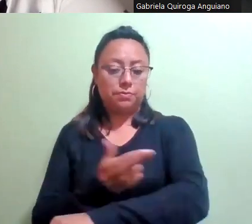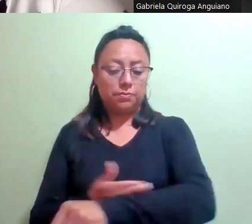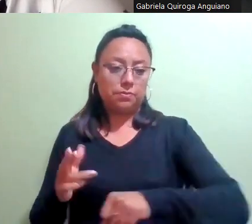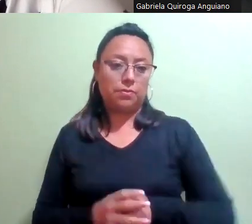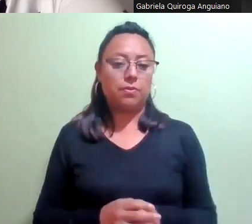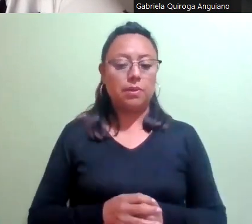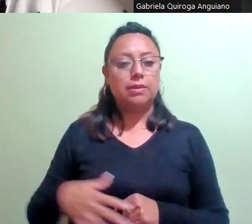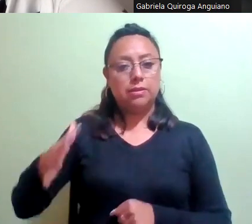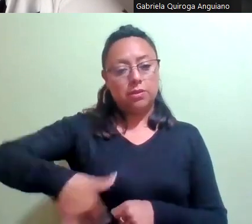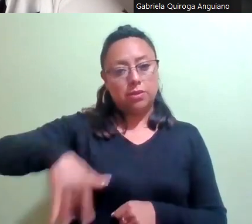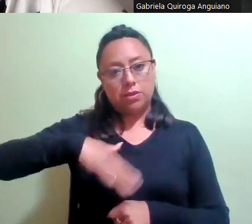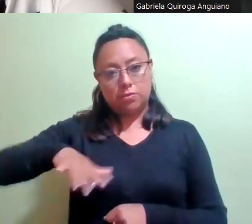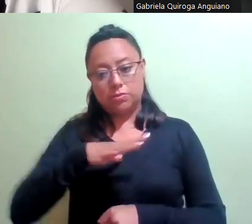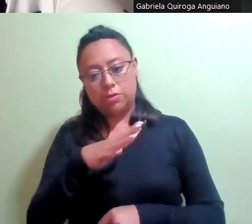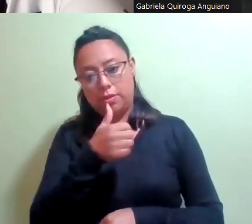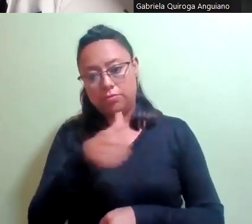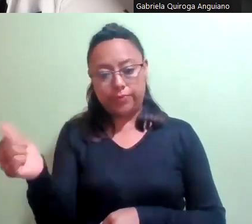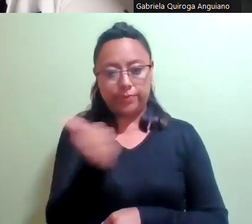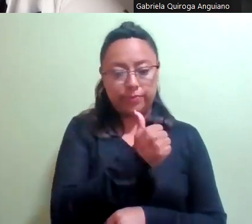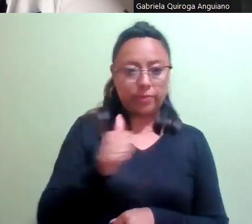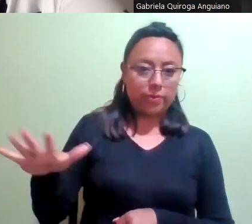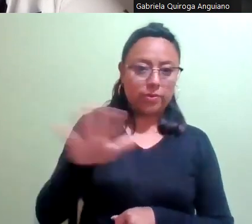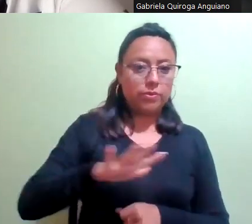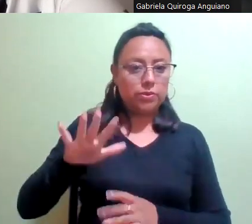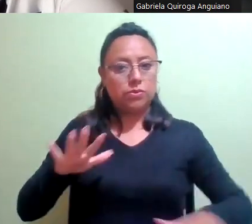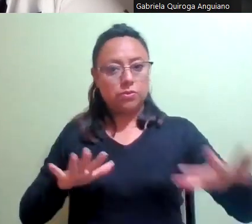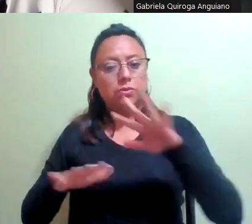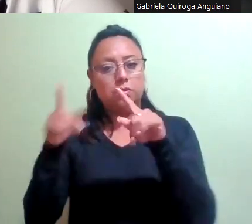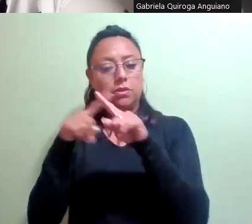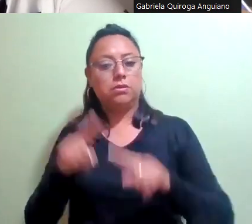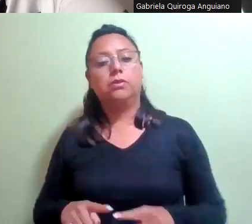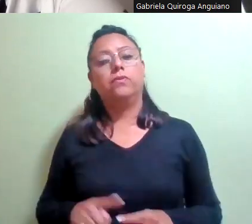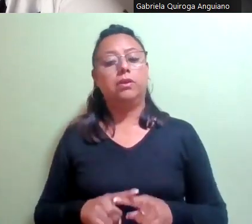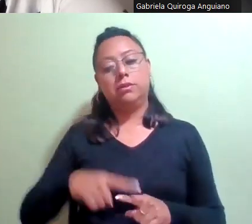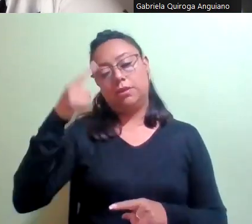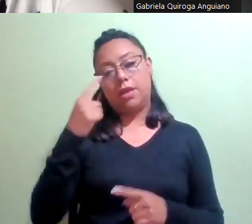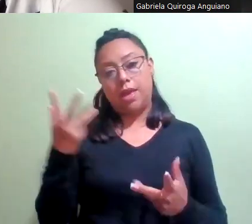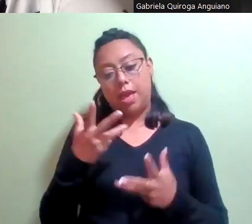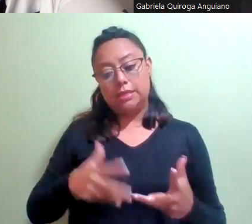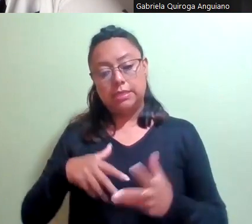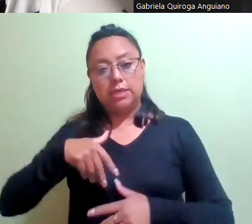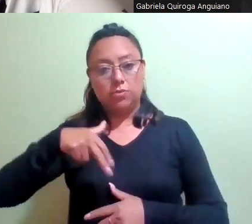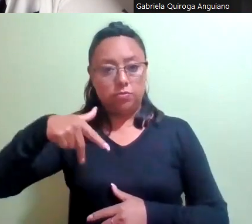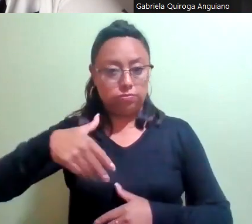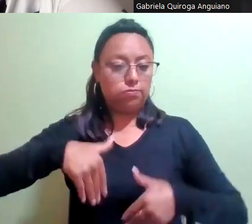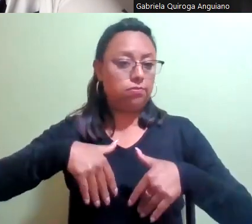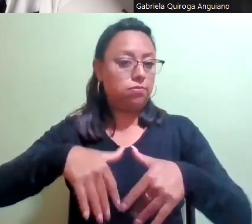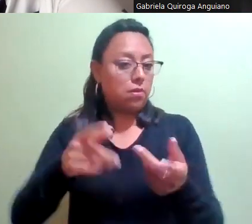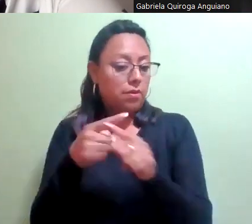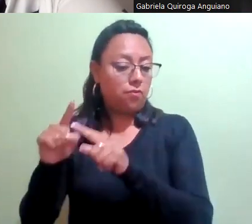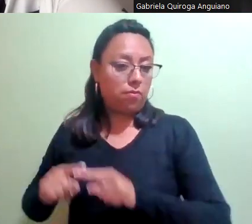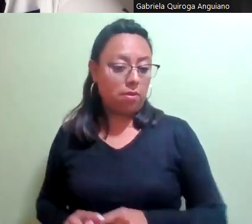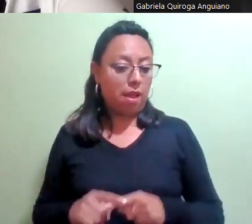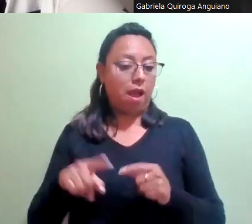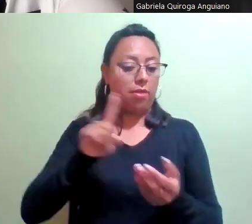búsqueda recorren distintas zonas al aire libre, mapean zonas, realizan caminatas de reconocimiento y denuncian los hallazgos a las autoridades